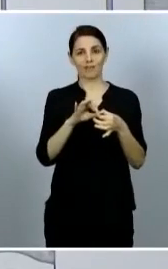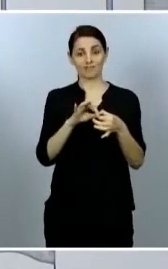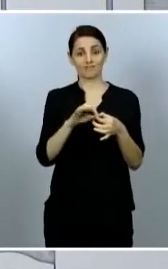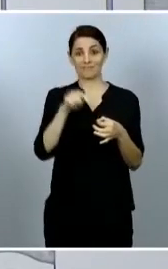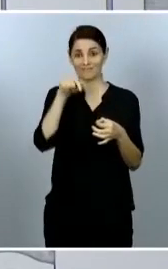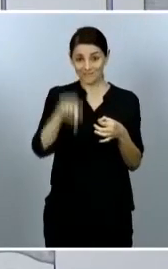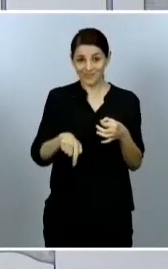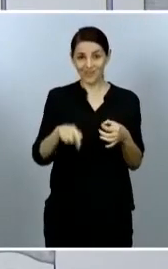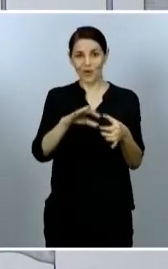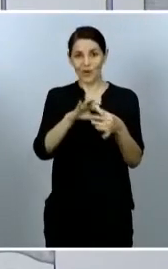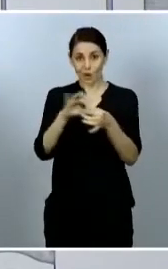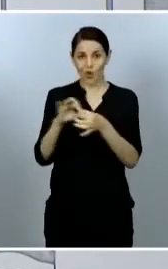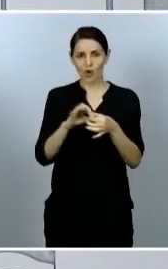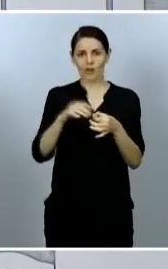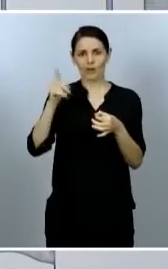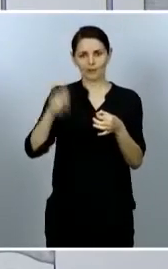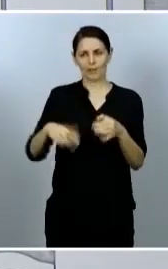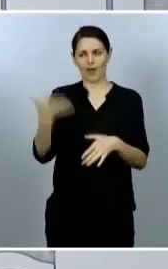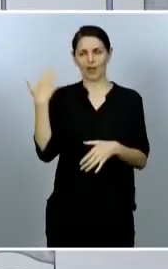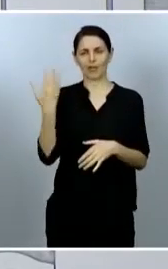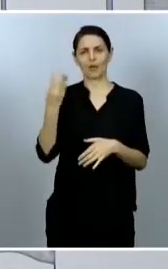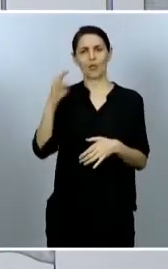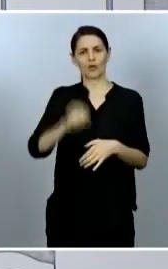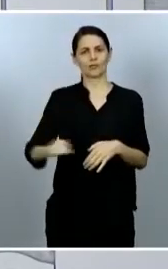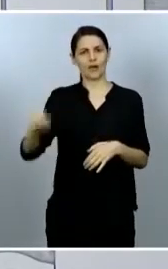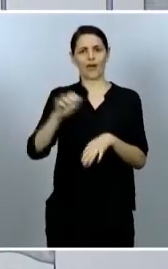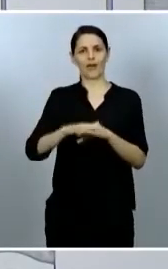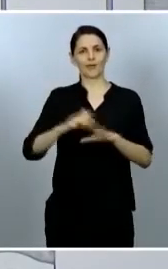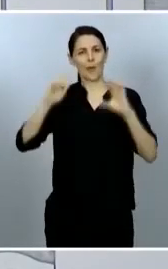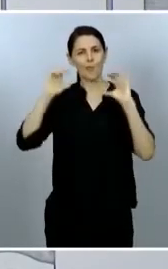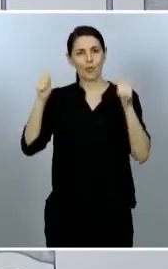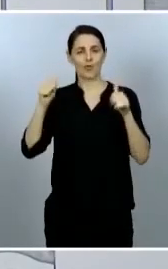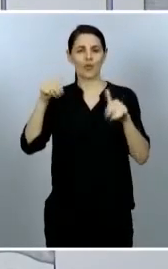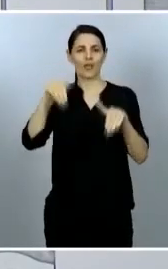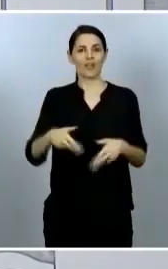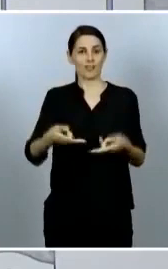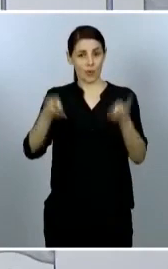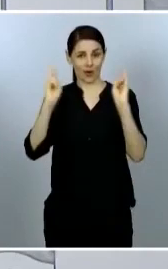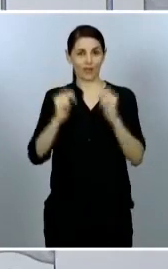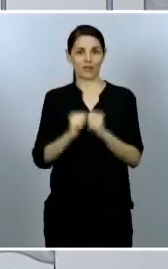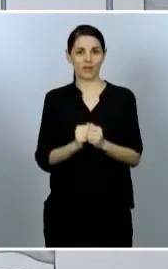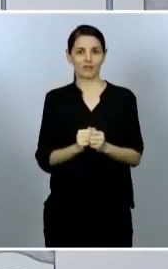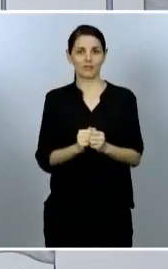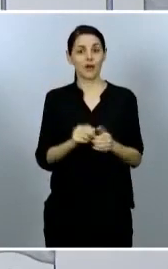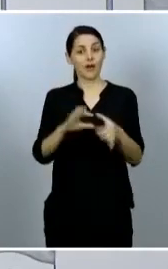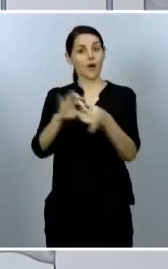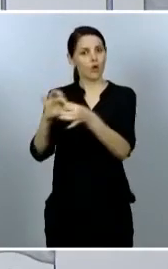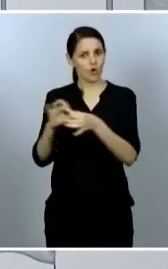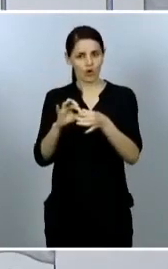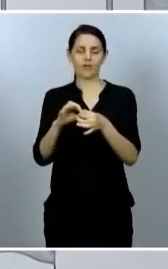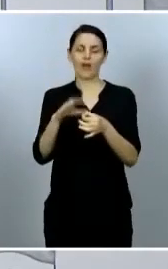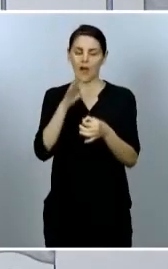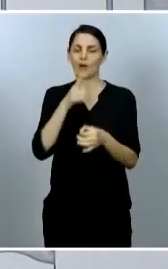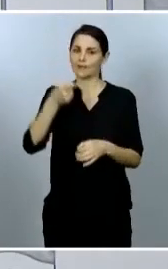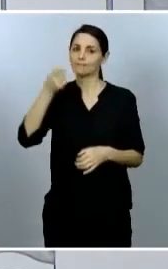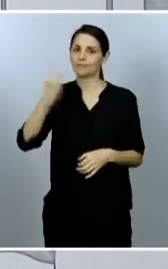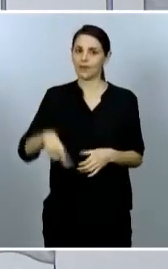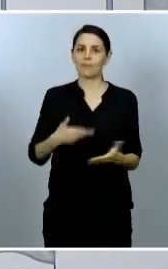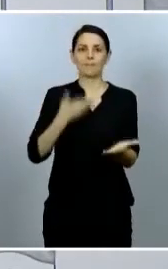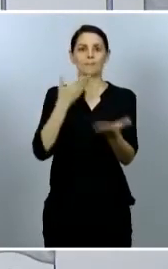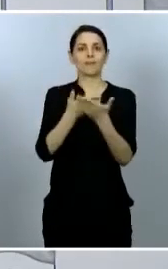hace 40 años. Y también lo es ahora que nos demanda la sociedad al conjunto de las instituciones unidad,